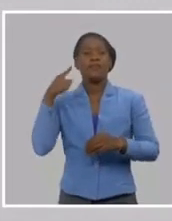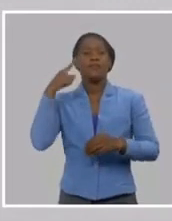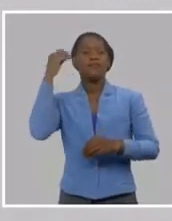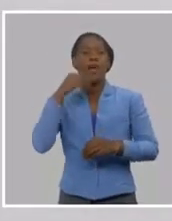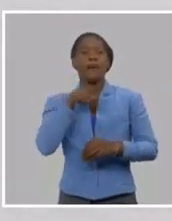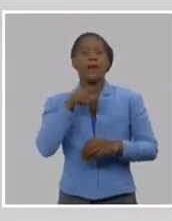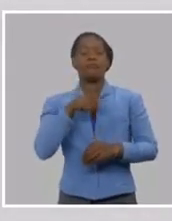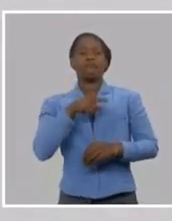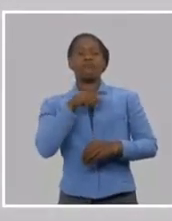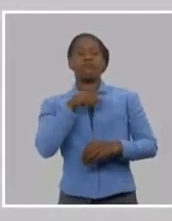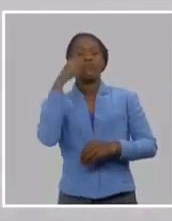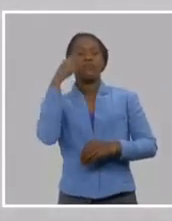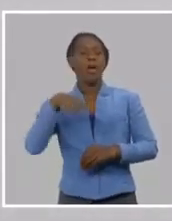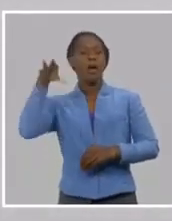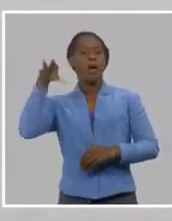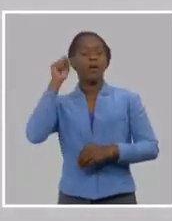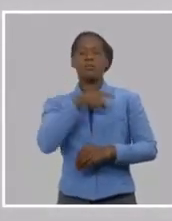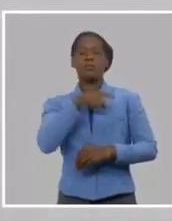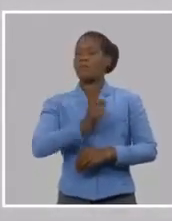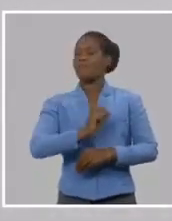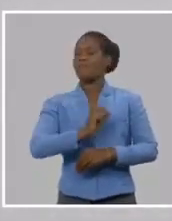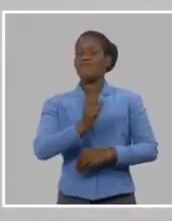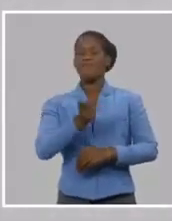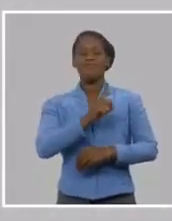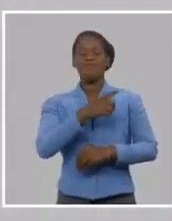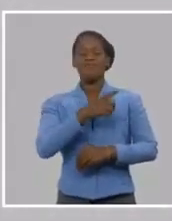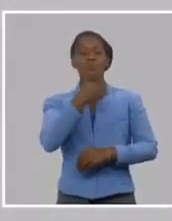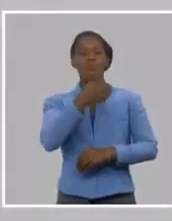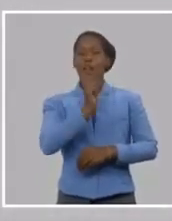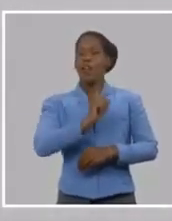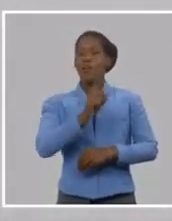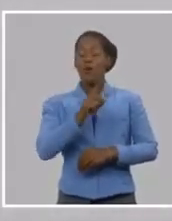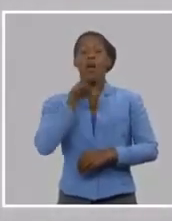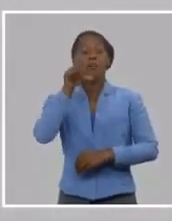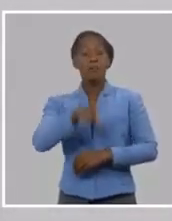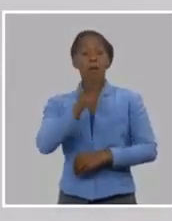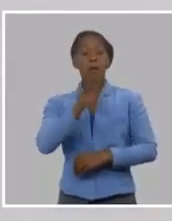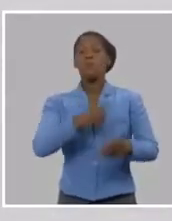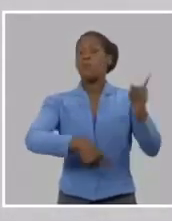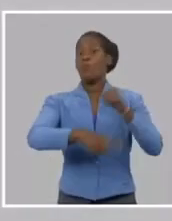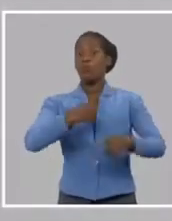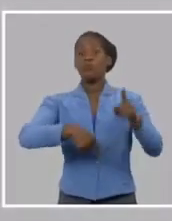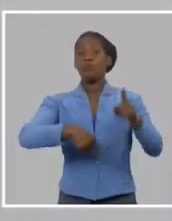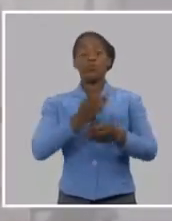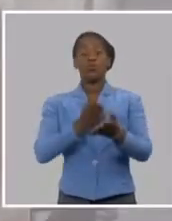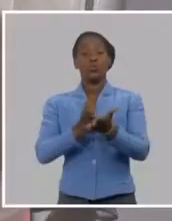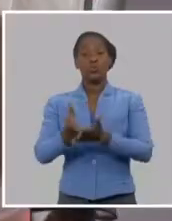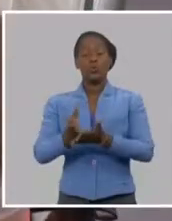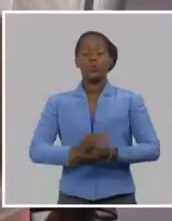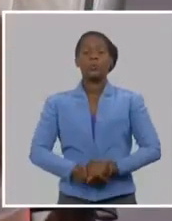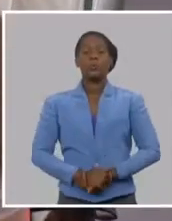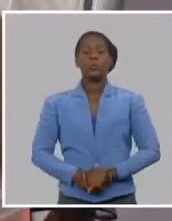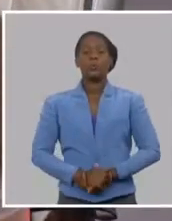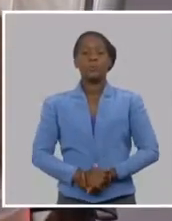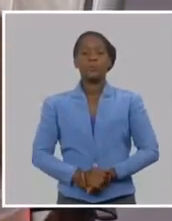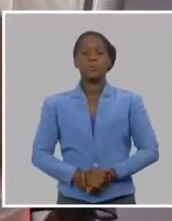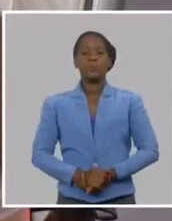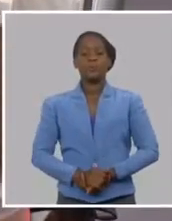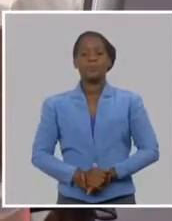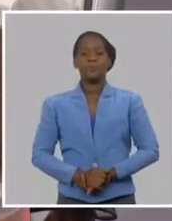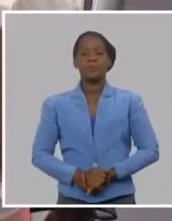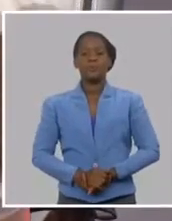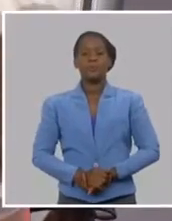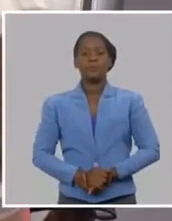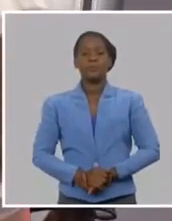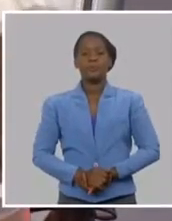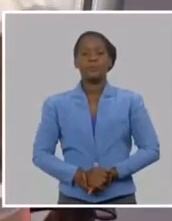de haberse planteado eso existe una Cuba independiente, de no haberse alzado Puerto Rico, existe una Puerto Rico colonia, y eso lo sabía muy bien, por ejemplo, don Ramón Minateri Betánce, que quería